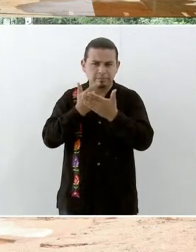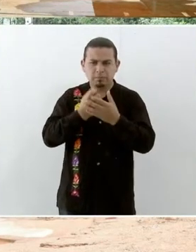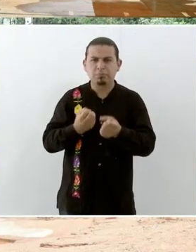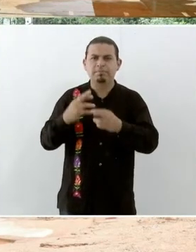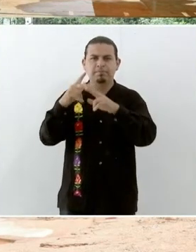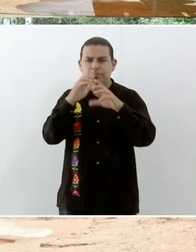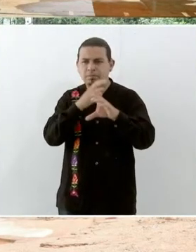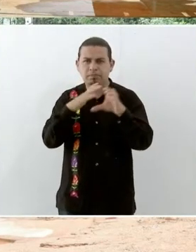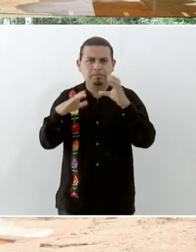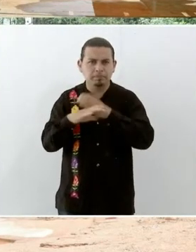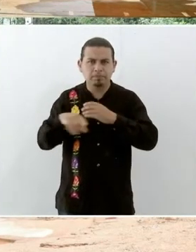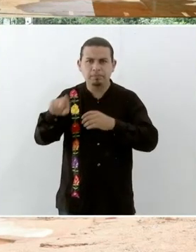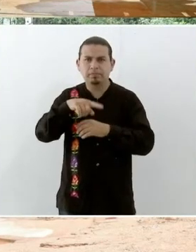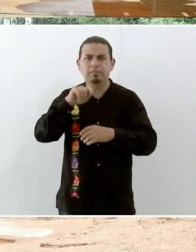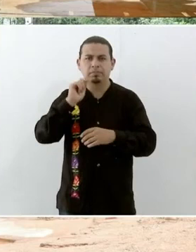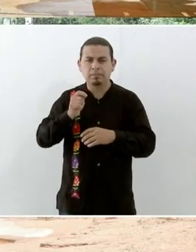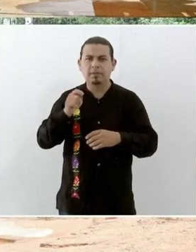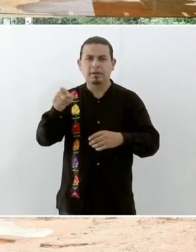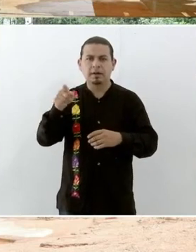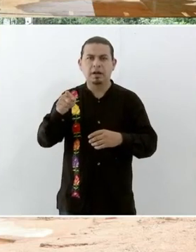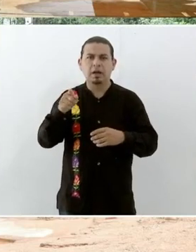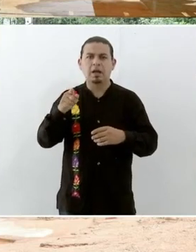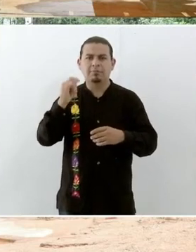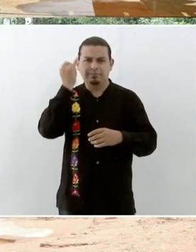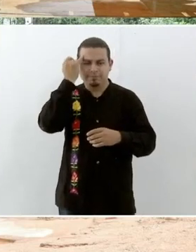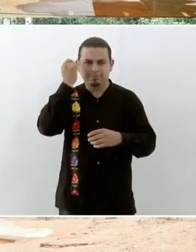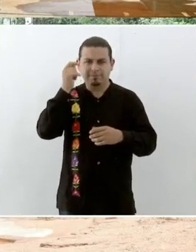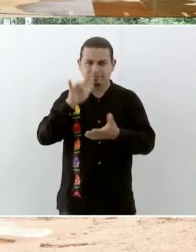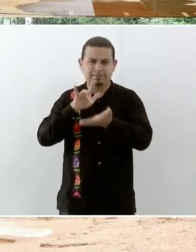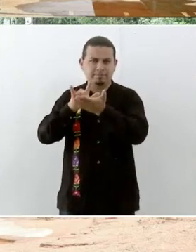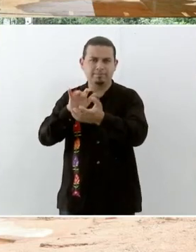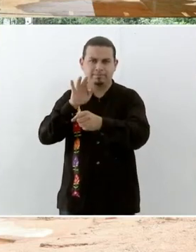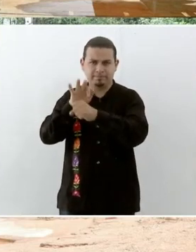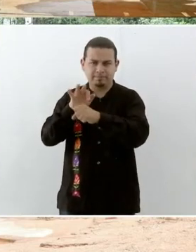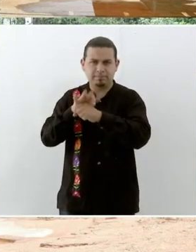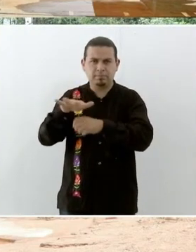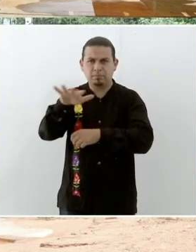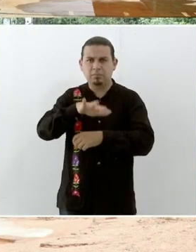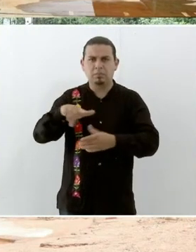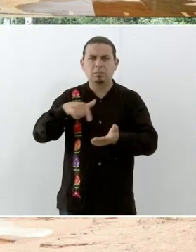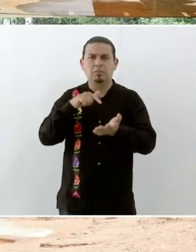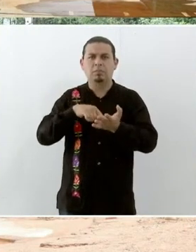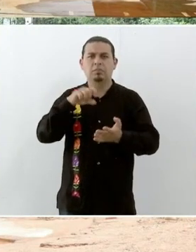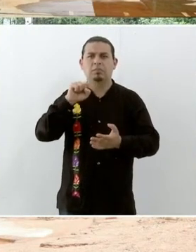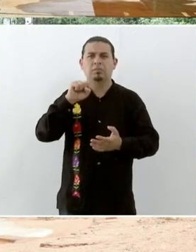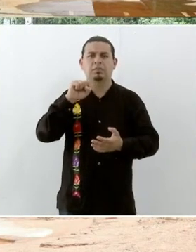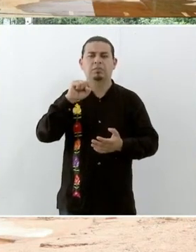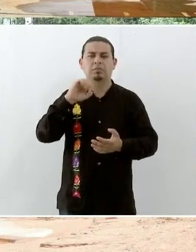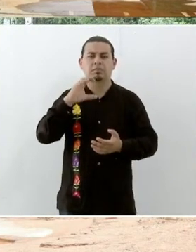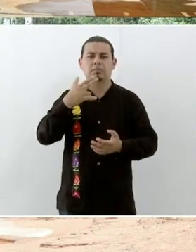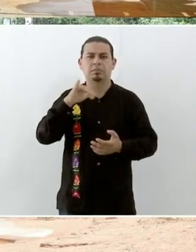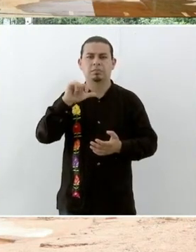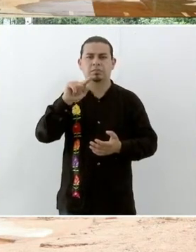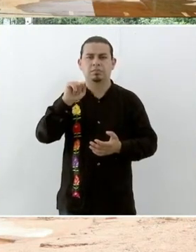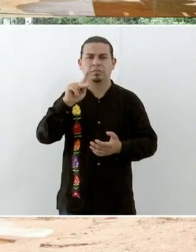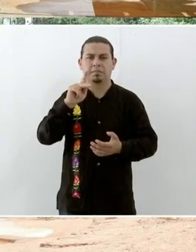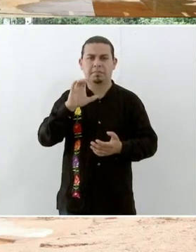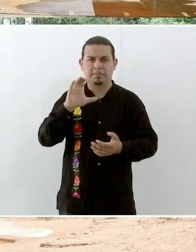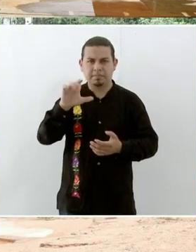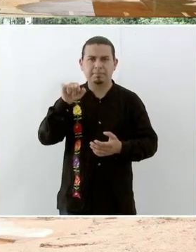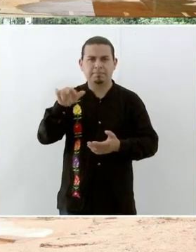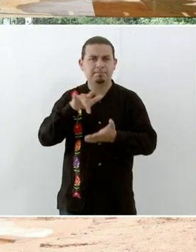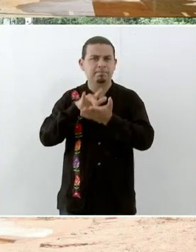rehabilitar la Casa de la Niña Indígena en el municipio de San Miguel Suchistepec donde se